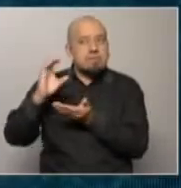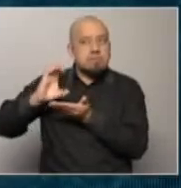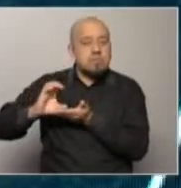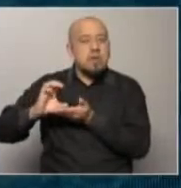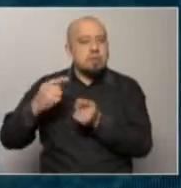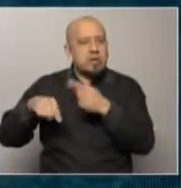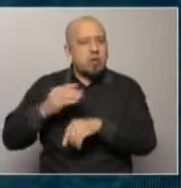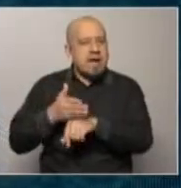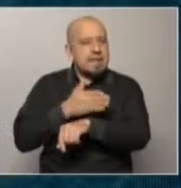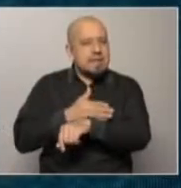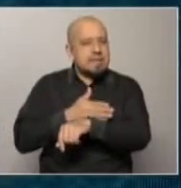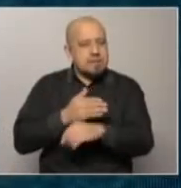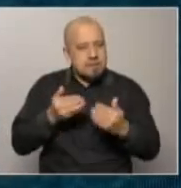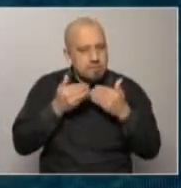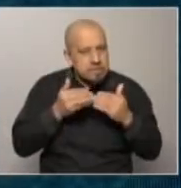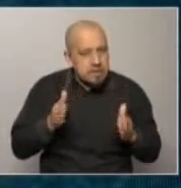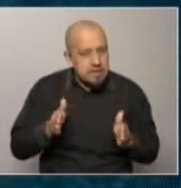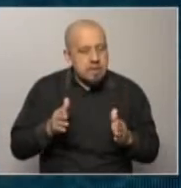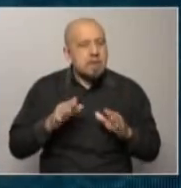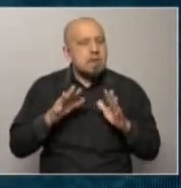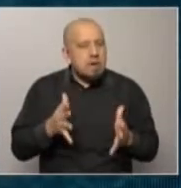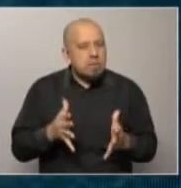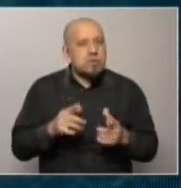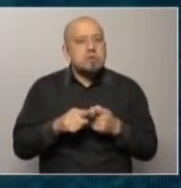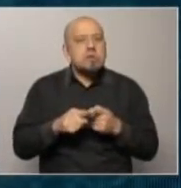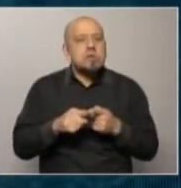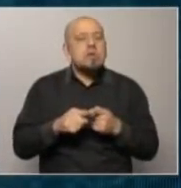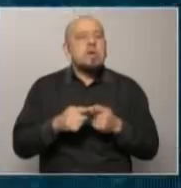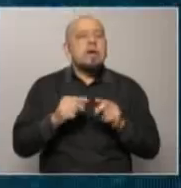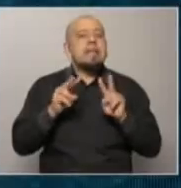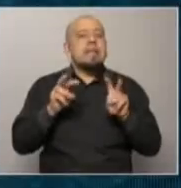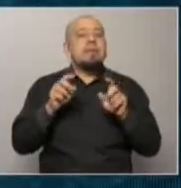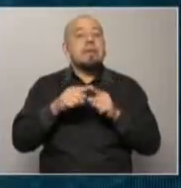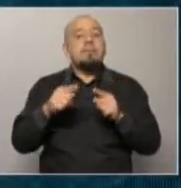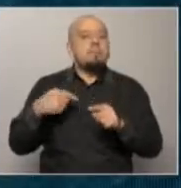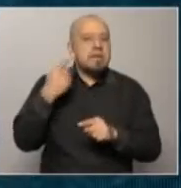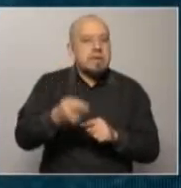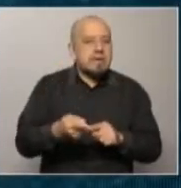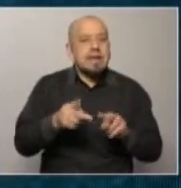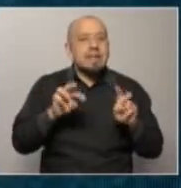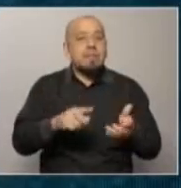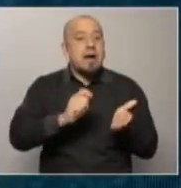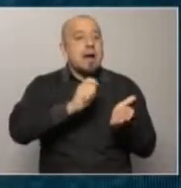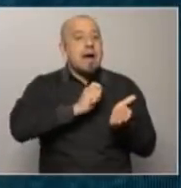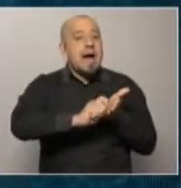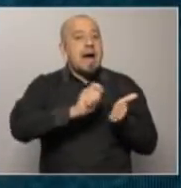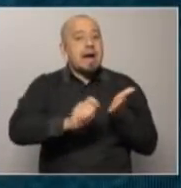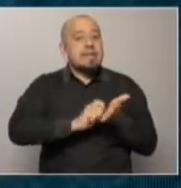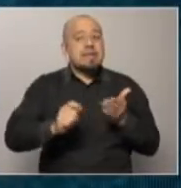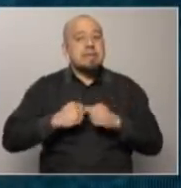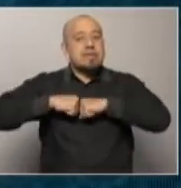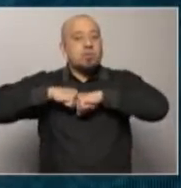tema presupuestal, vamos a hacer algún adelanto de lo que será el tema del día de mañana, que son las actas del Tribunal de Honol,